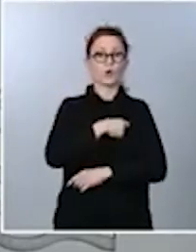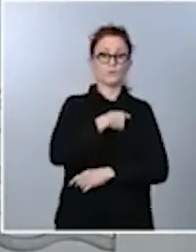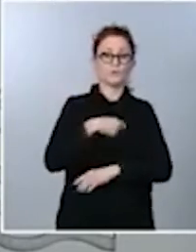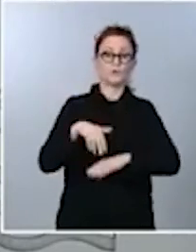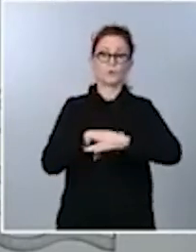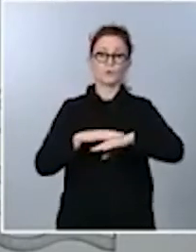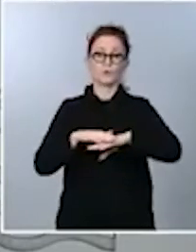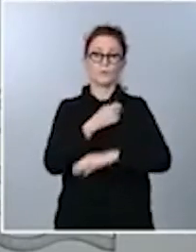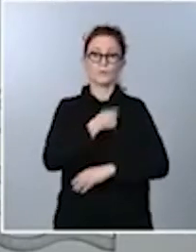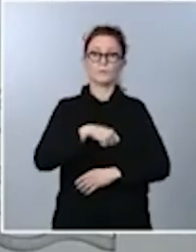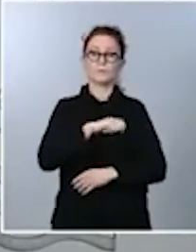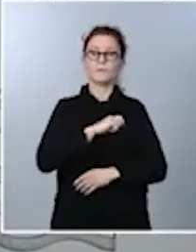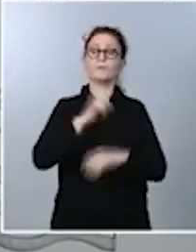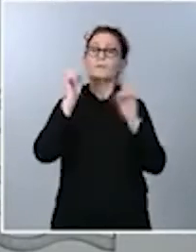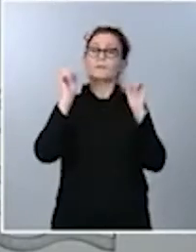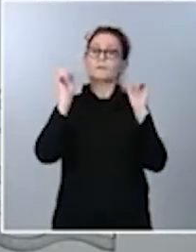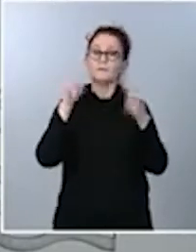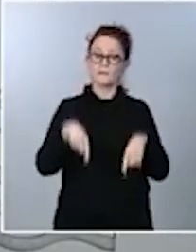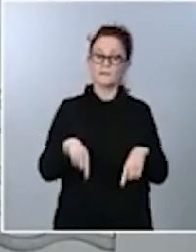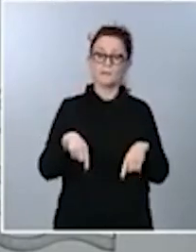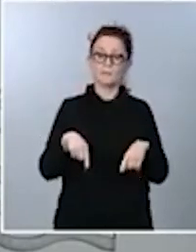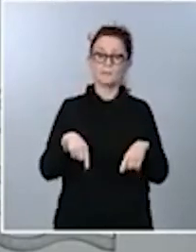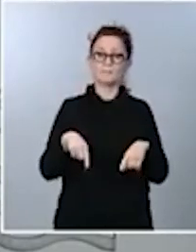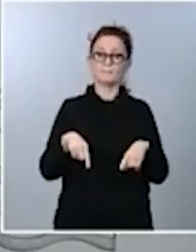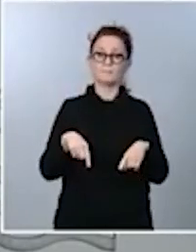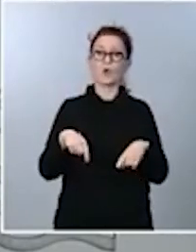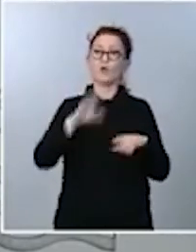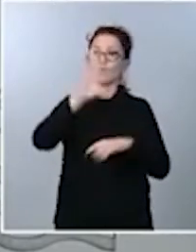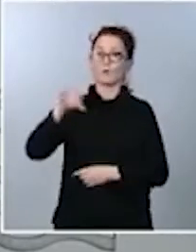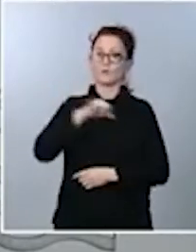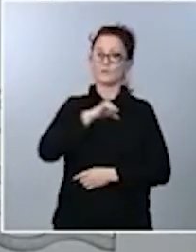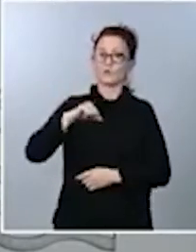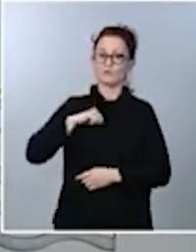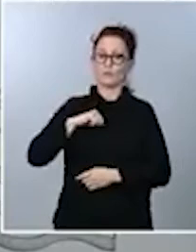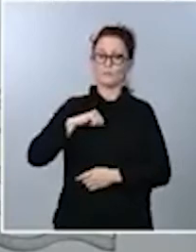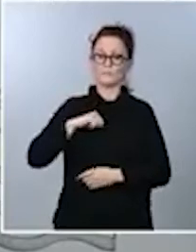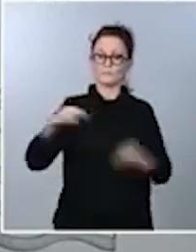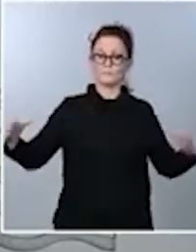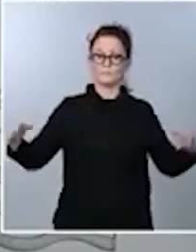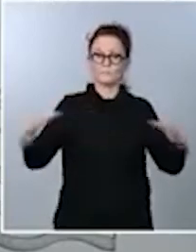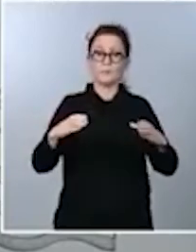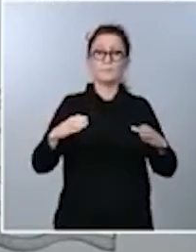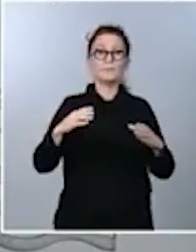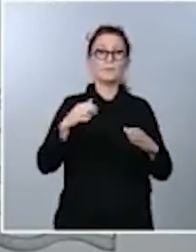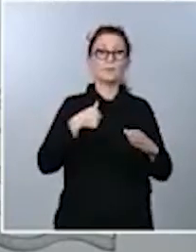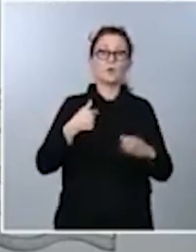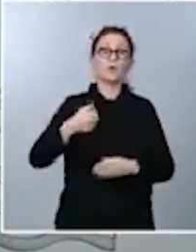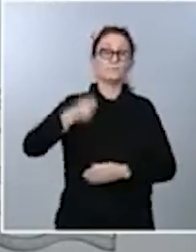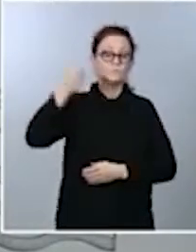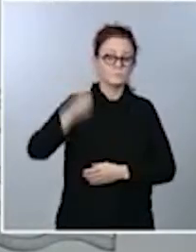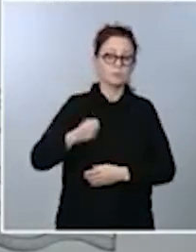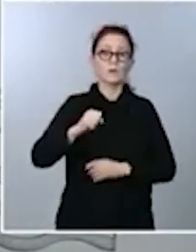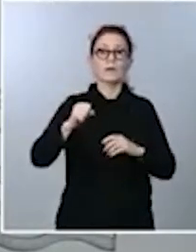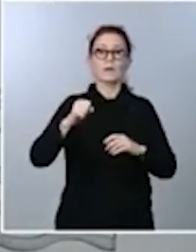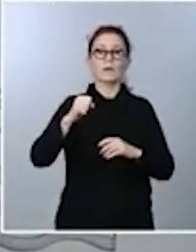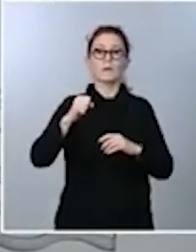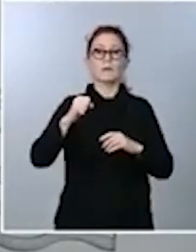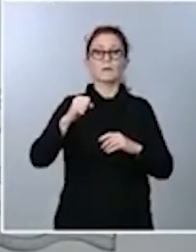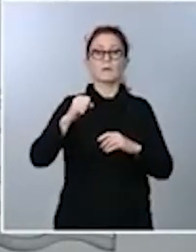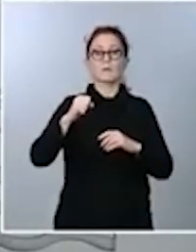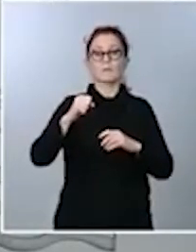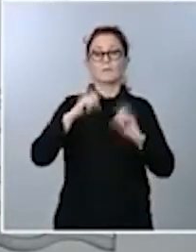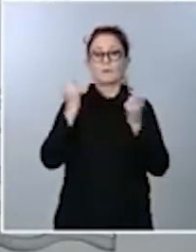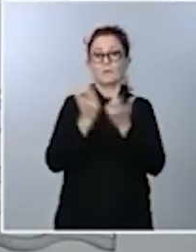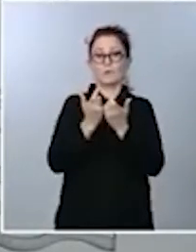como también por parte de las propias comunidades autónomas. Insisto en que va a ser una reunión por videoconferencia, dada la situación de la